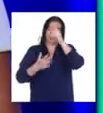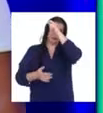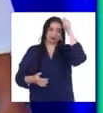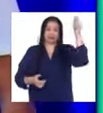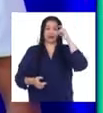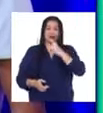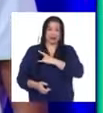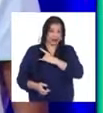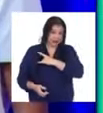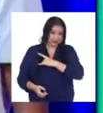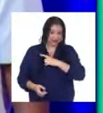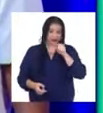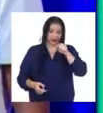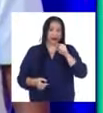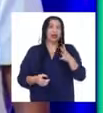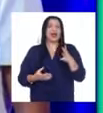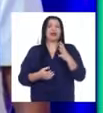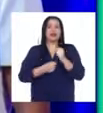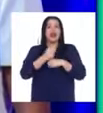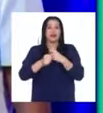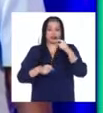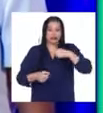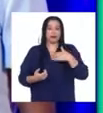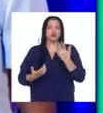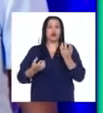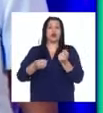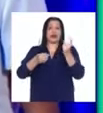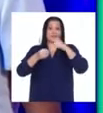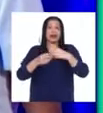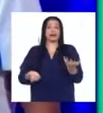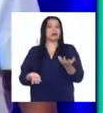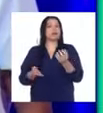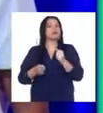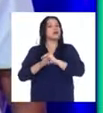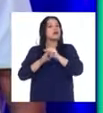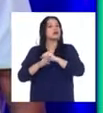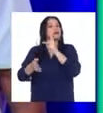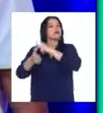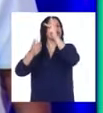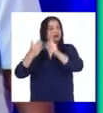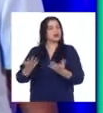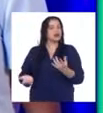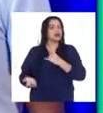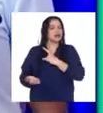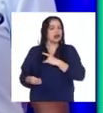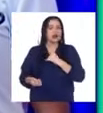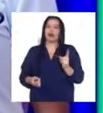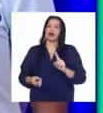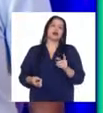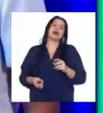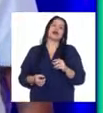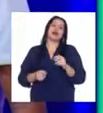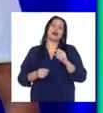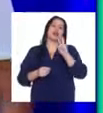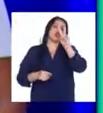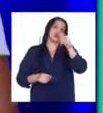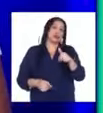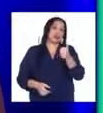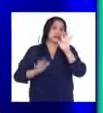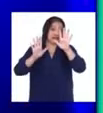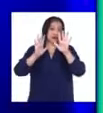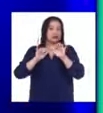Ese año me tocaba hacer las prácticas universitarias. Dejé en 2010 el atletismo